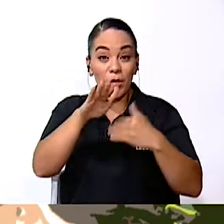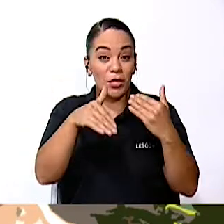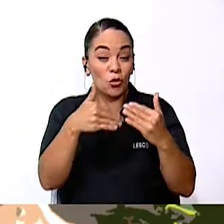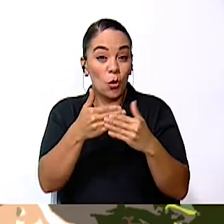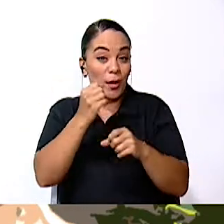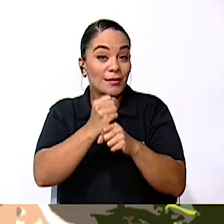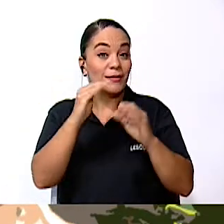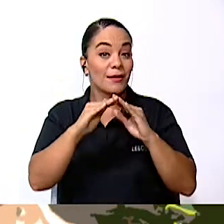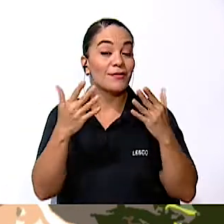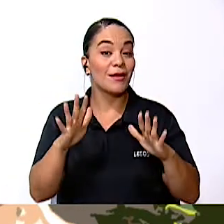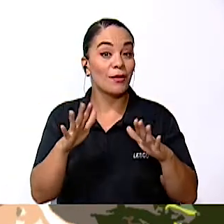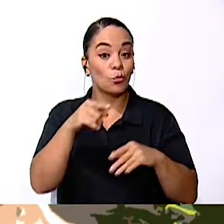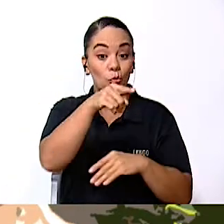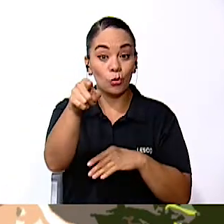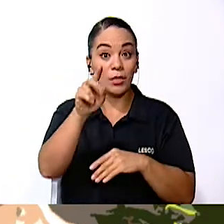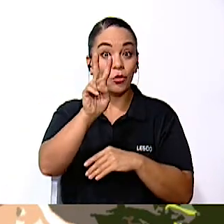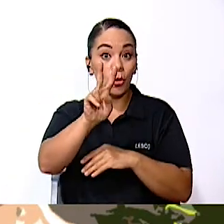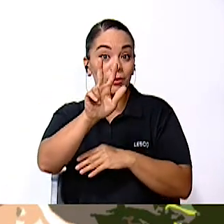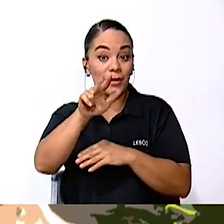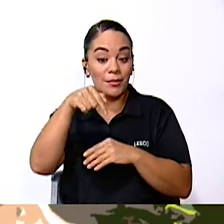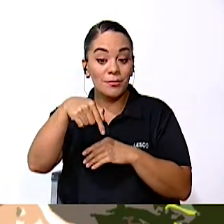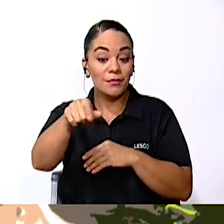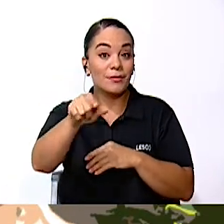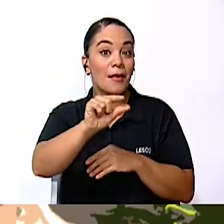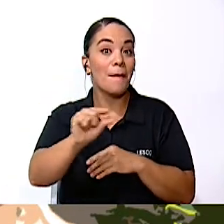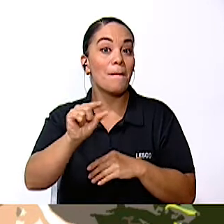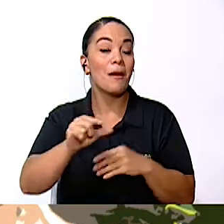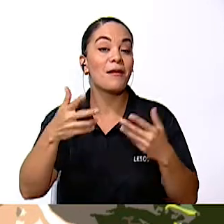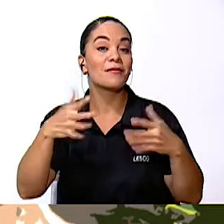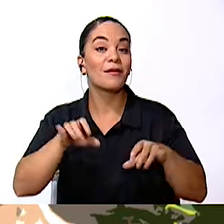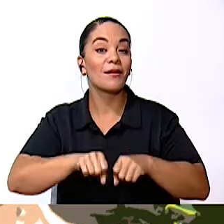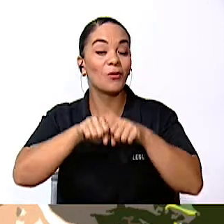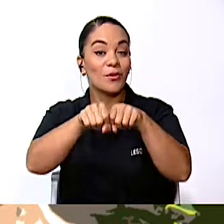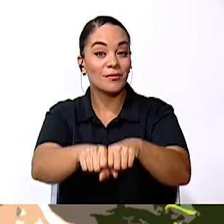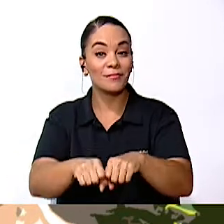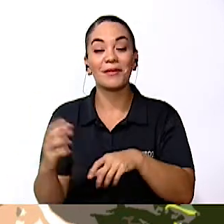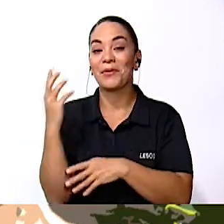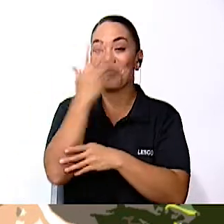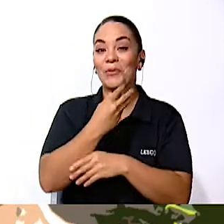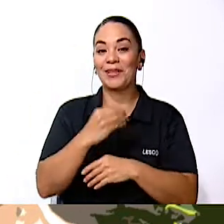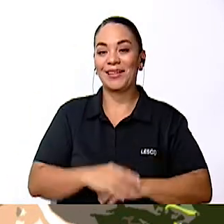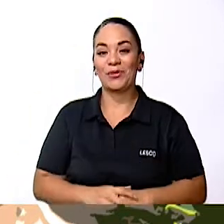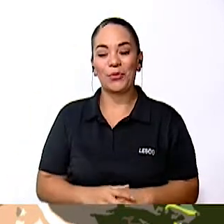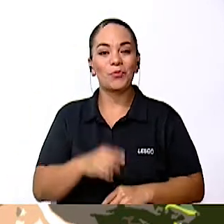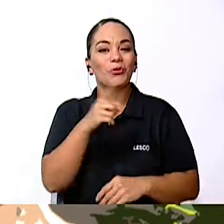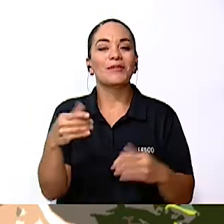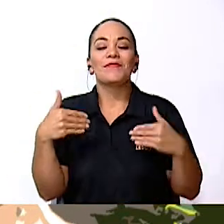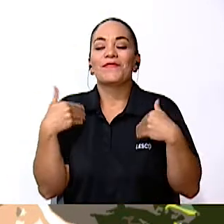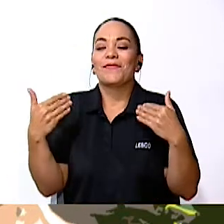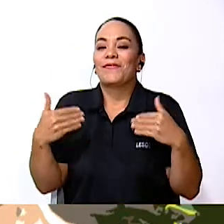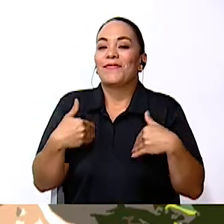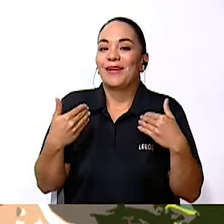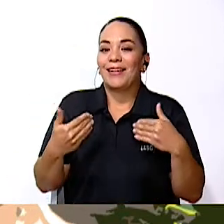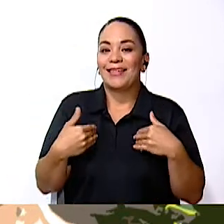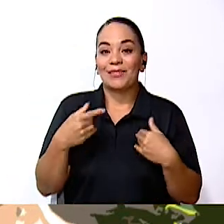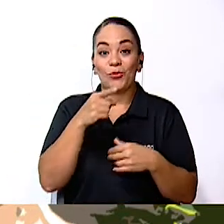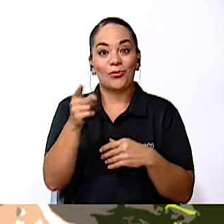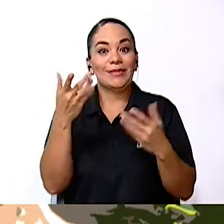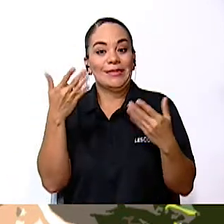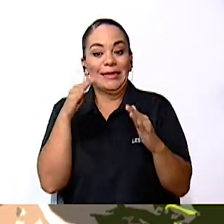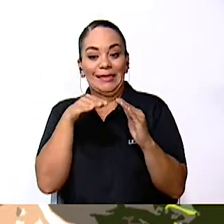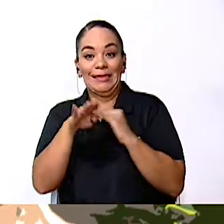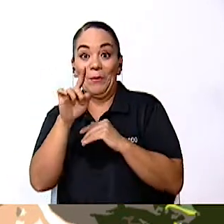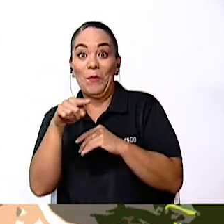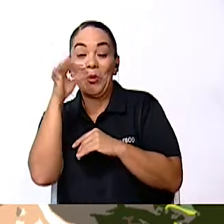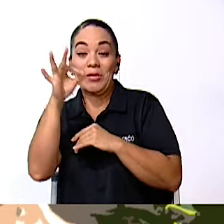como a dos o tres semanas de graduarse, ¿verdad que sí? Uy, qué bonito, que deben de estar felices y entrar el próximo año